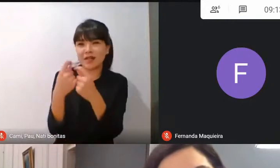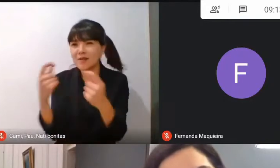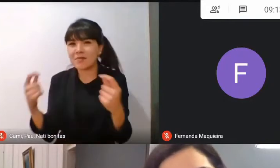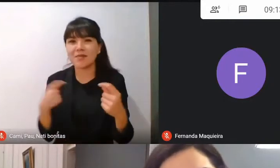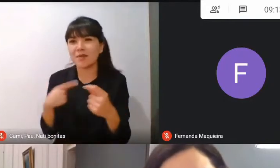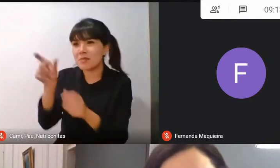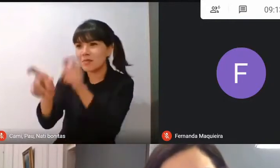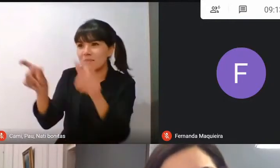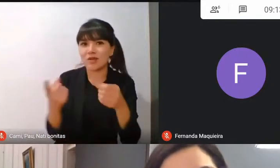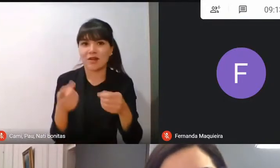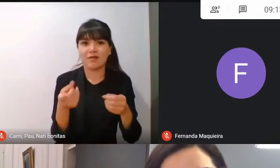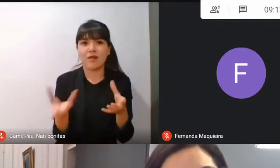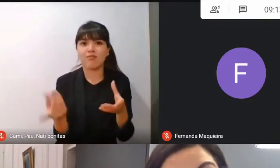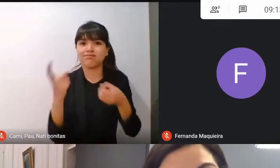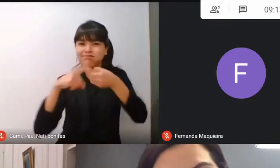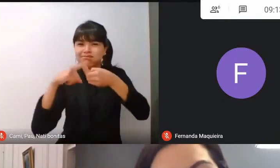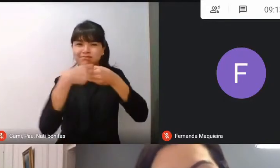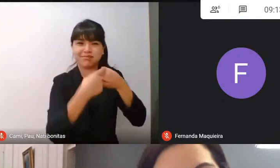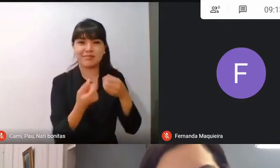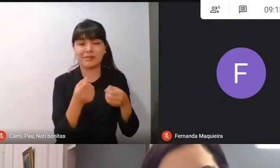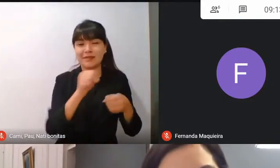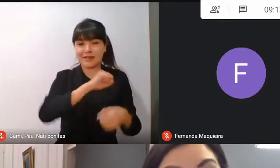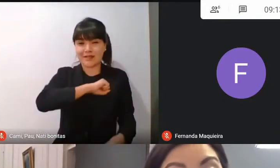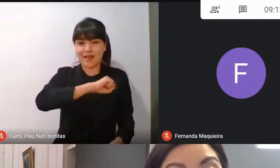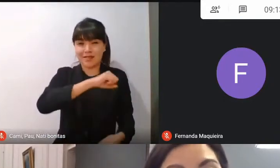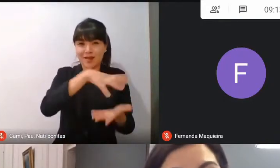que Santiago pueda